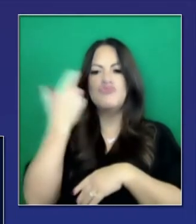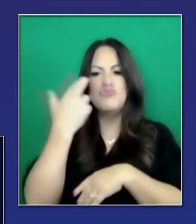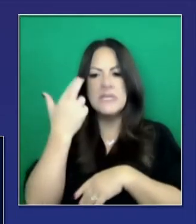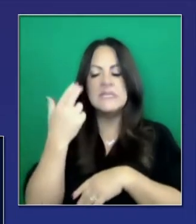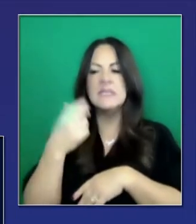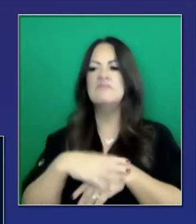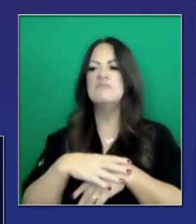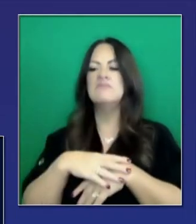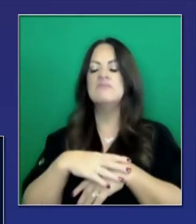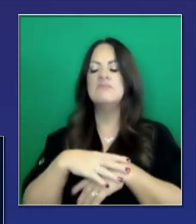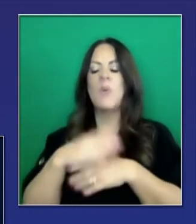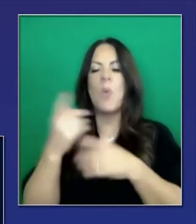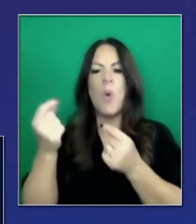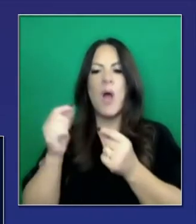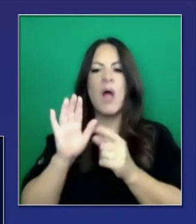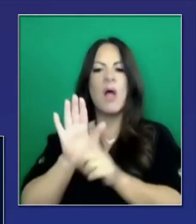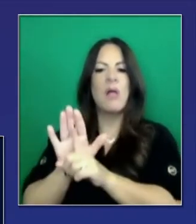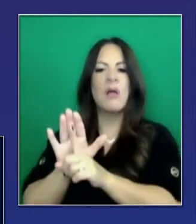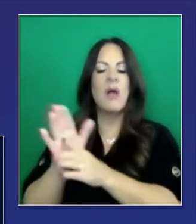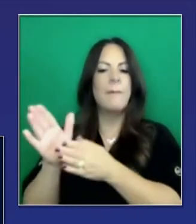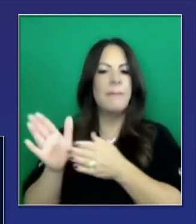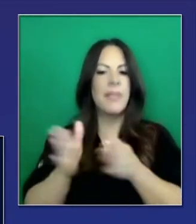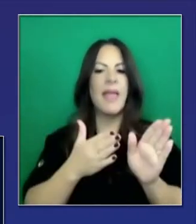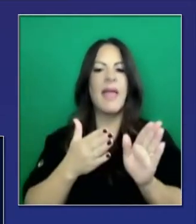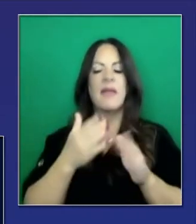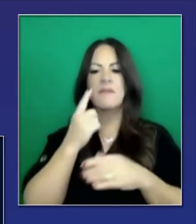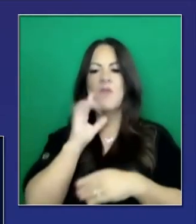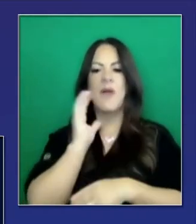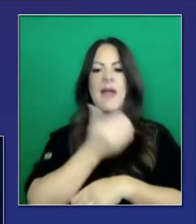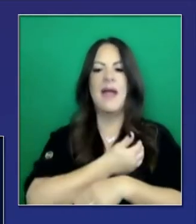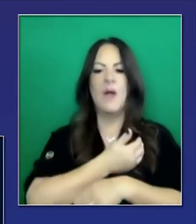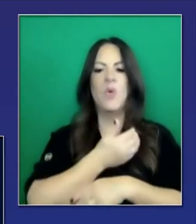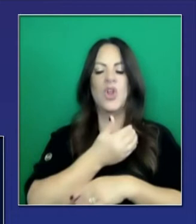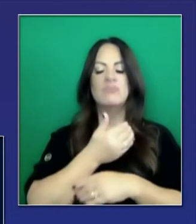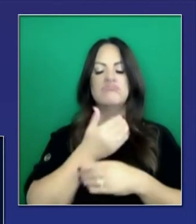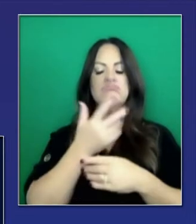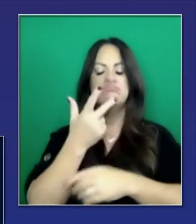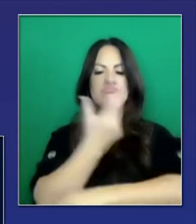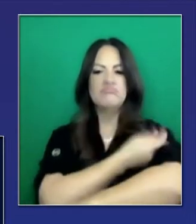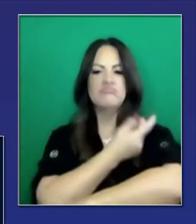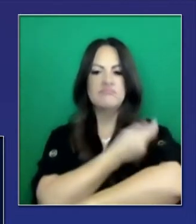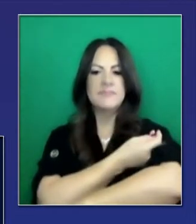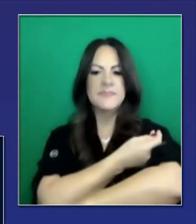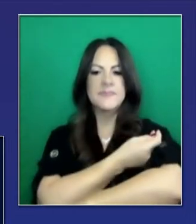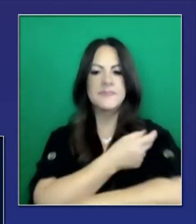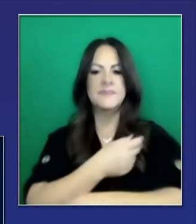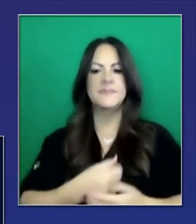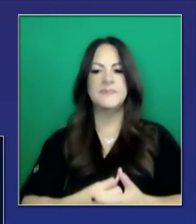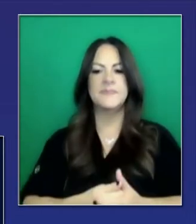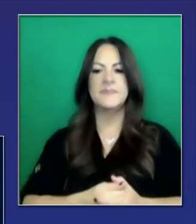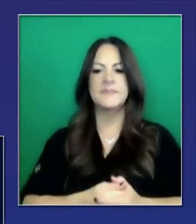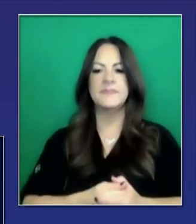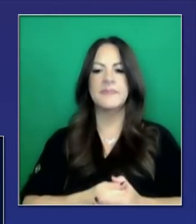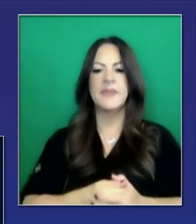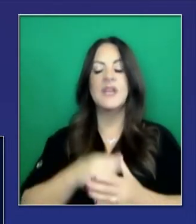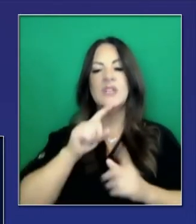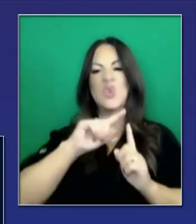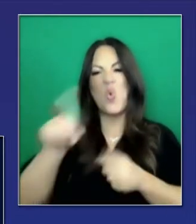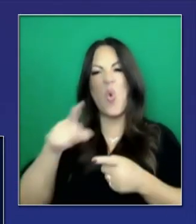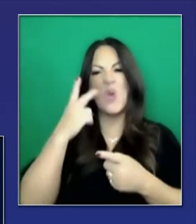de todos los miembros de la comunidad. Entonces, eso está en COVID-19